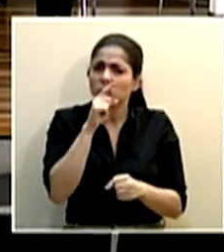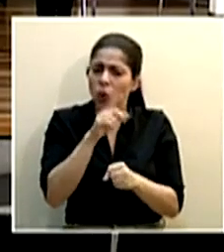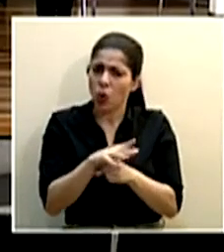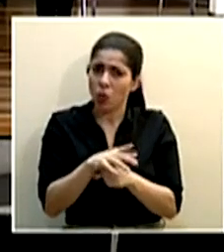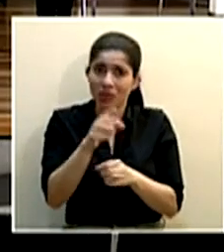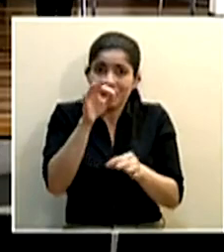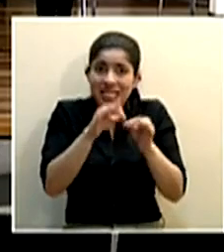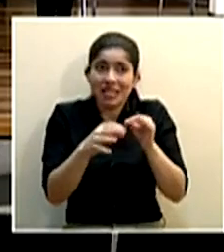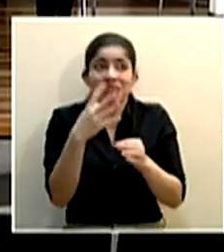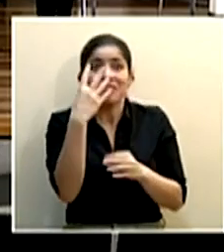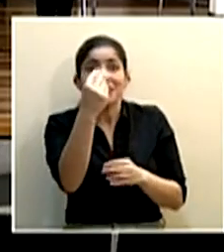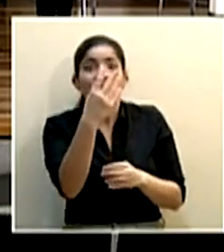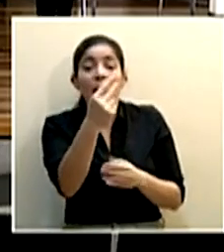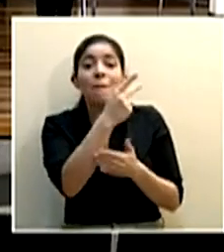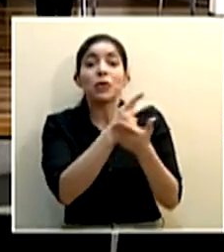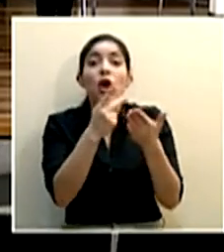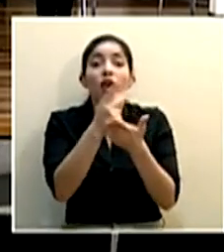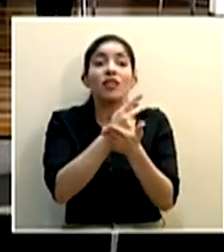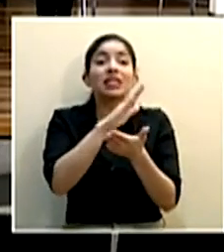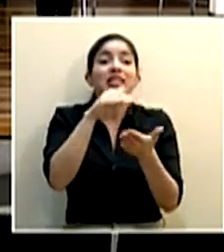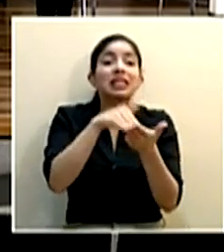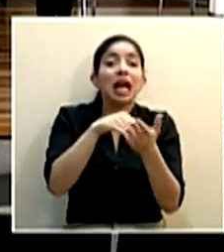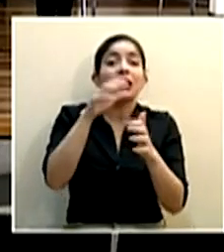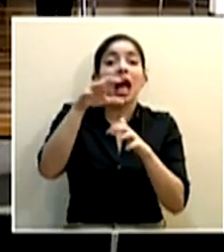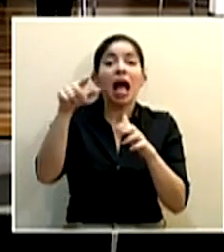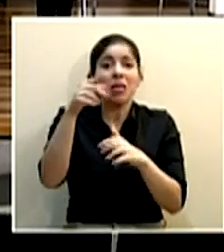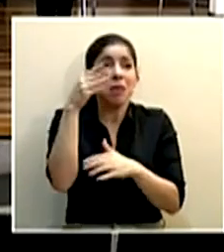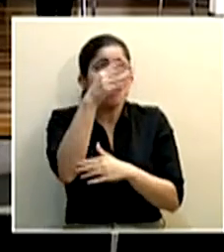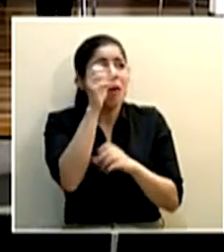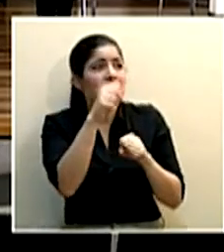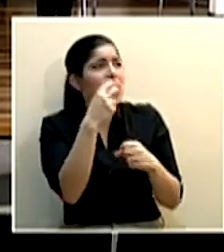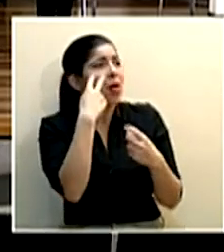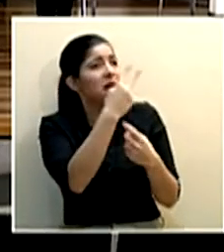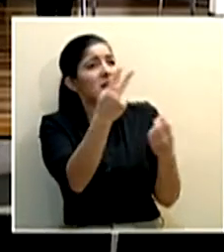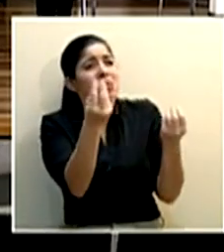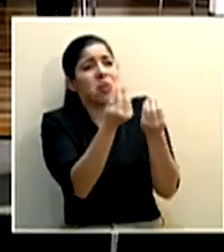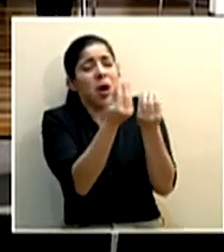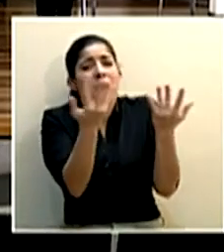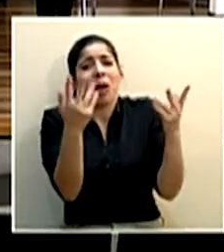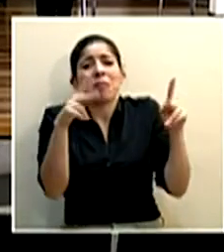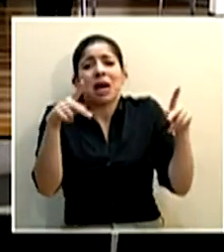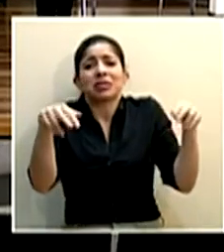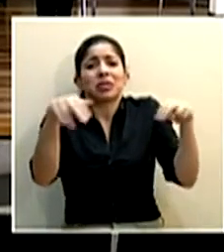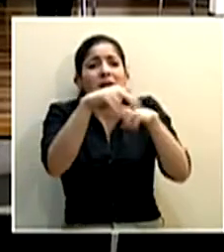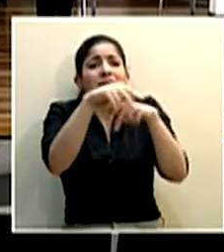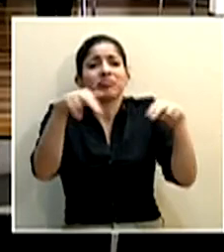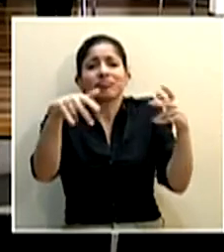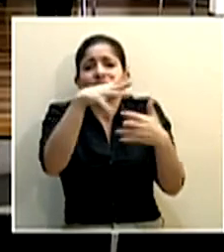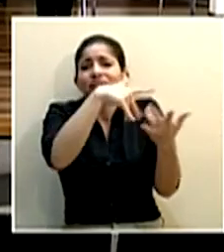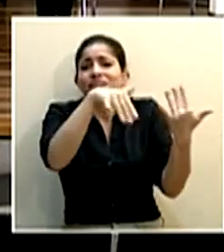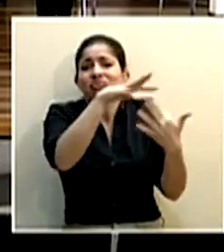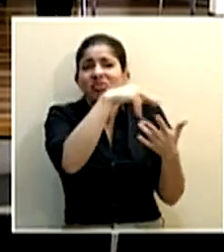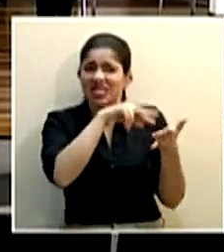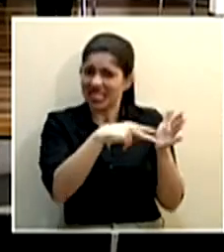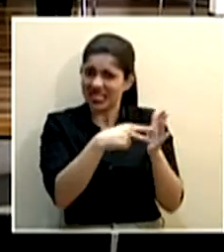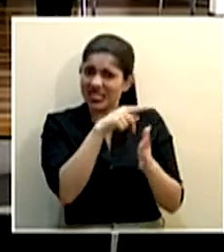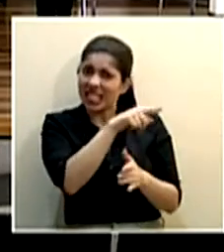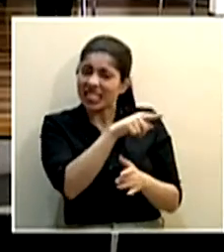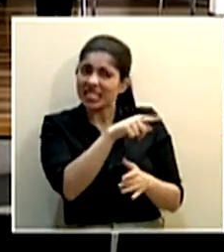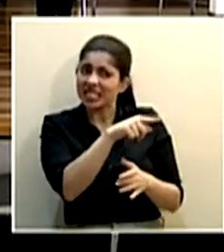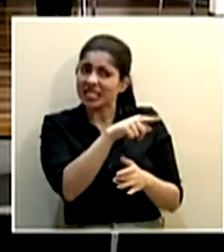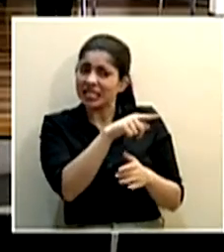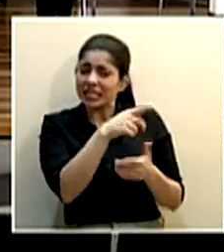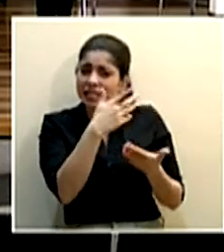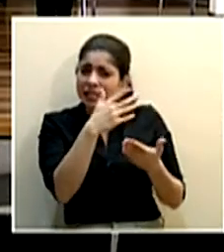con salir a los centros de provincias cantones y demás y ver la aglomeración de personas será que esto es una llamada